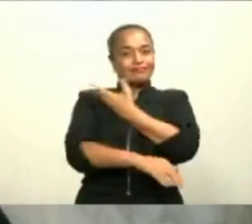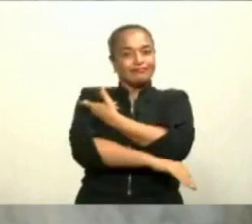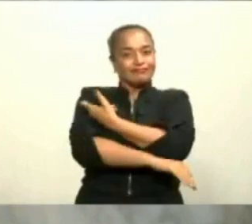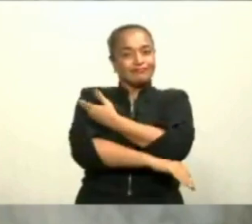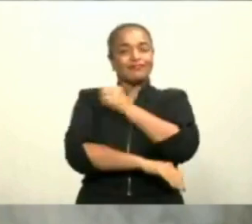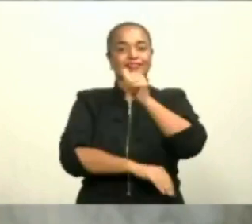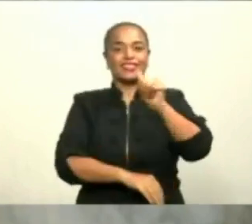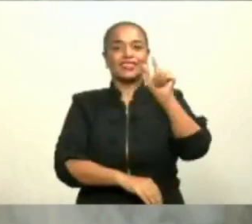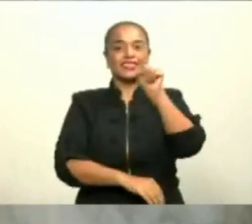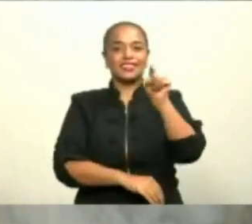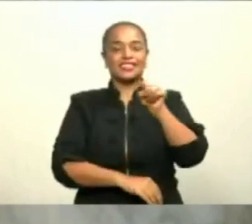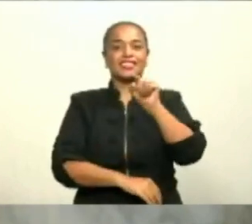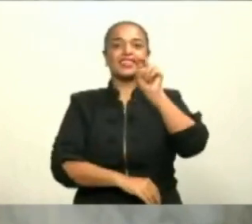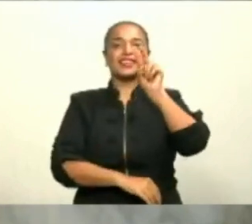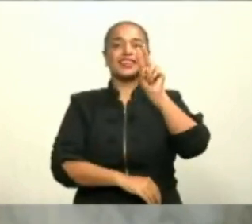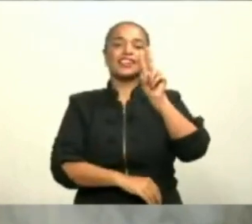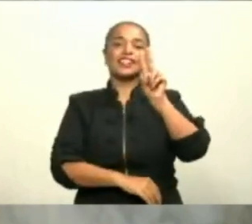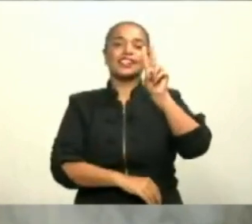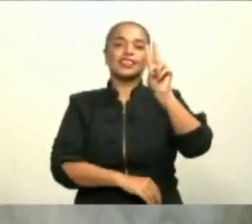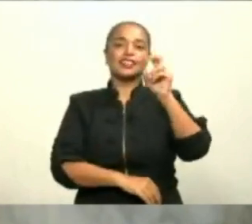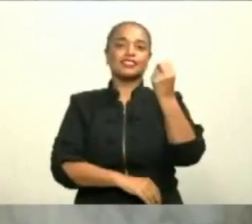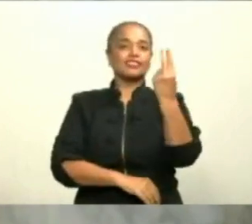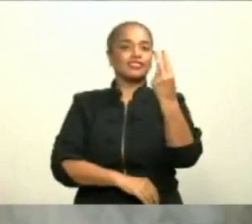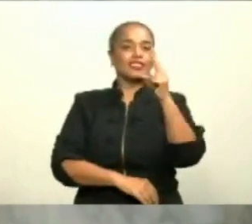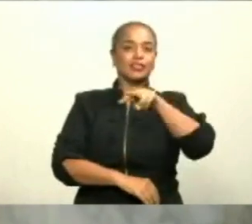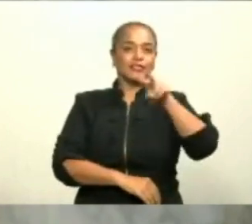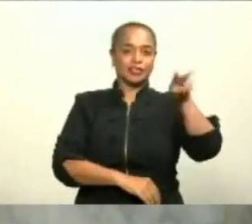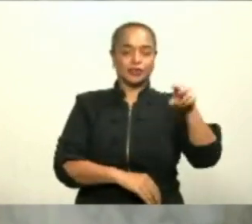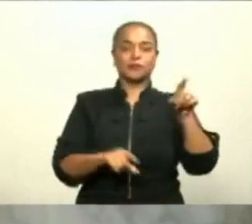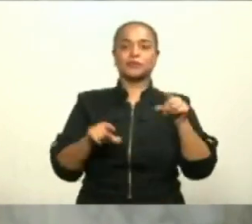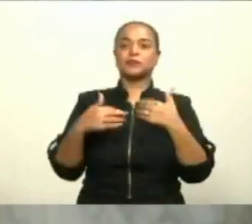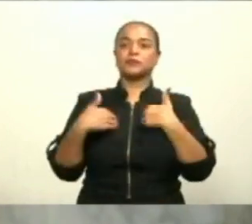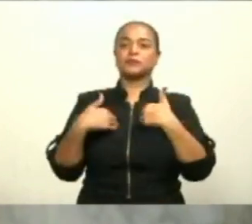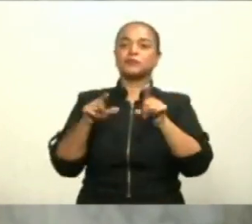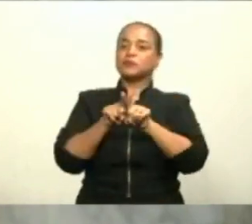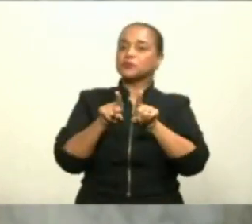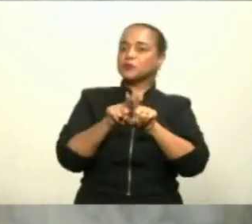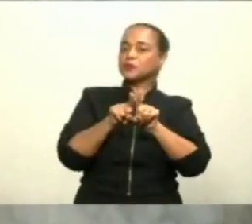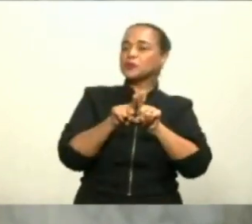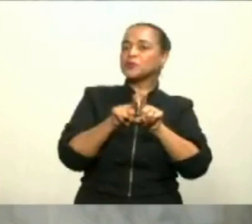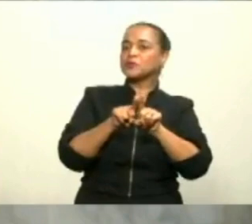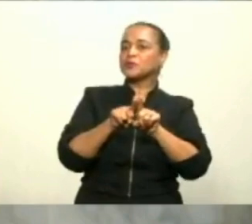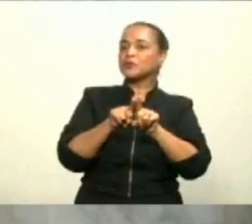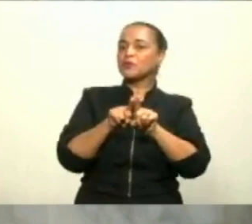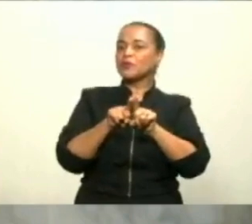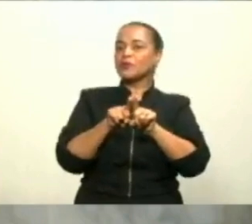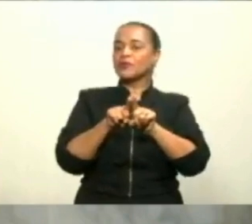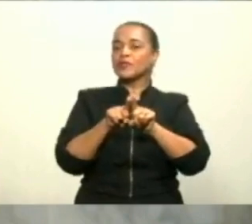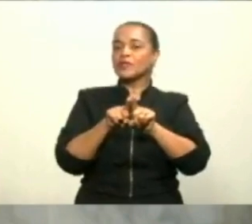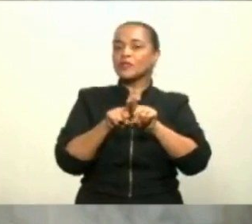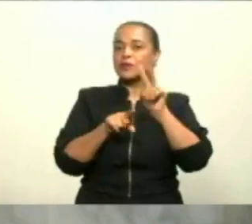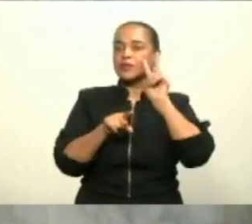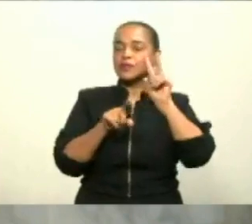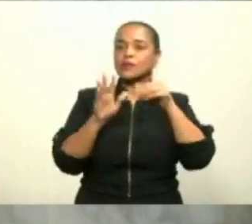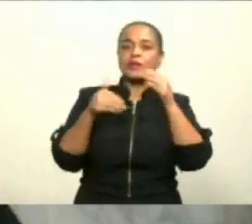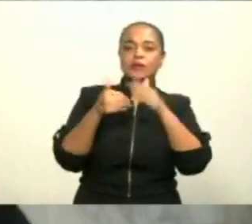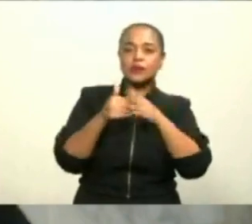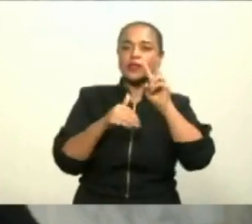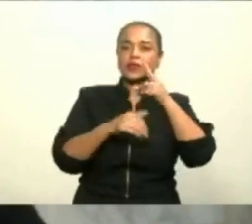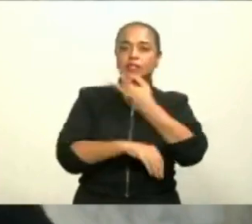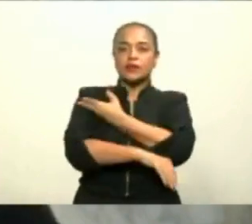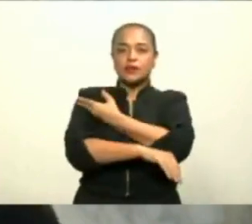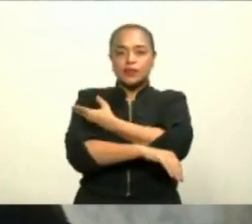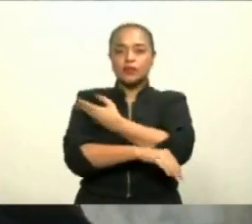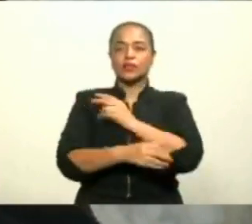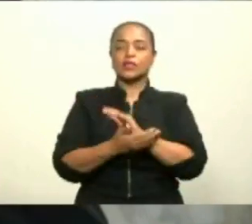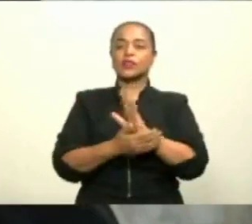También se han anunciado protocolos alrededor del mundo para evaluar esta vacuna candidata. Nos